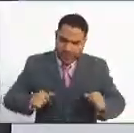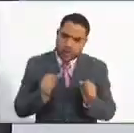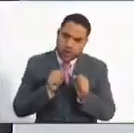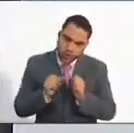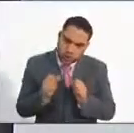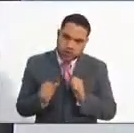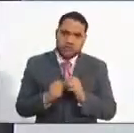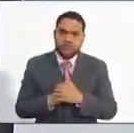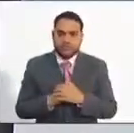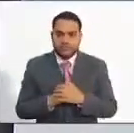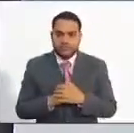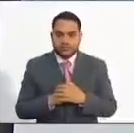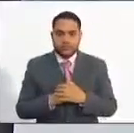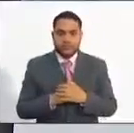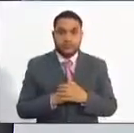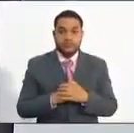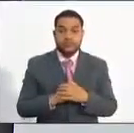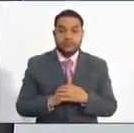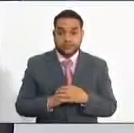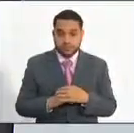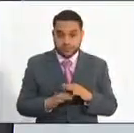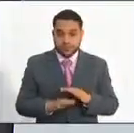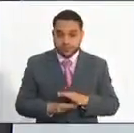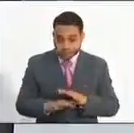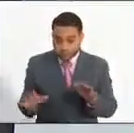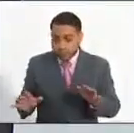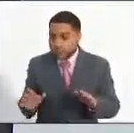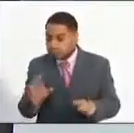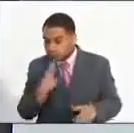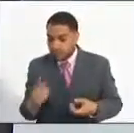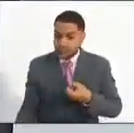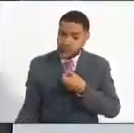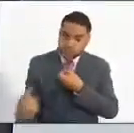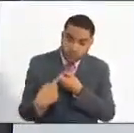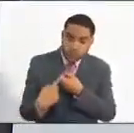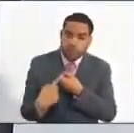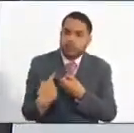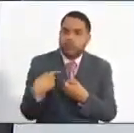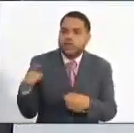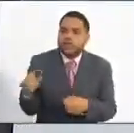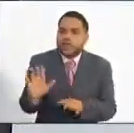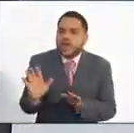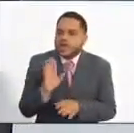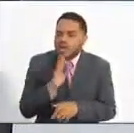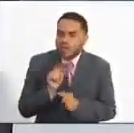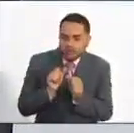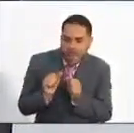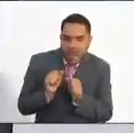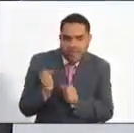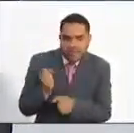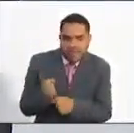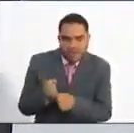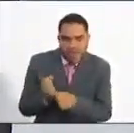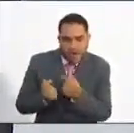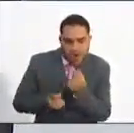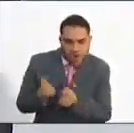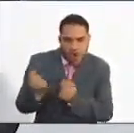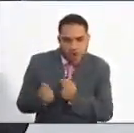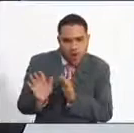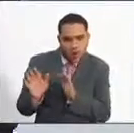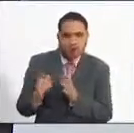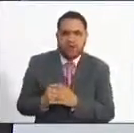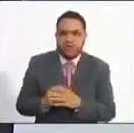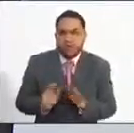a la hora de proveer la vacante pronto la entidad solamente requiere de contadores, entonces se puede cerrar solamente a esas